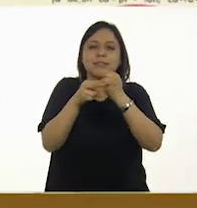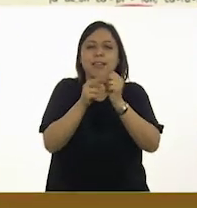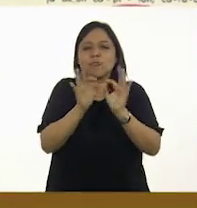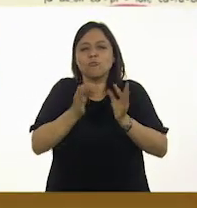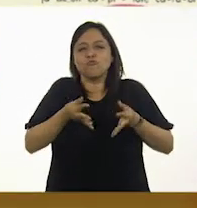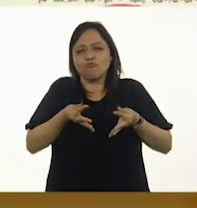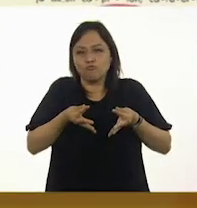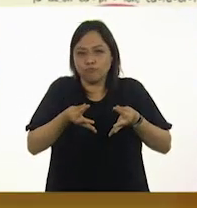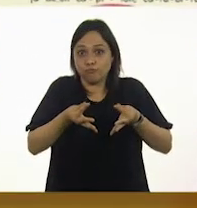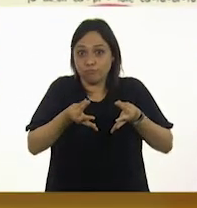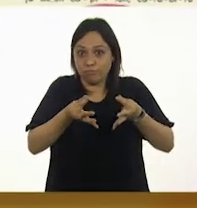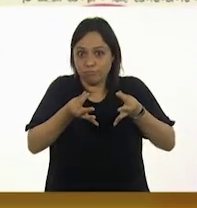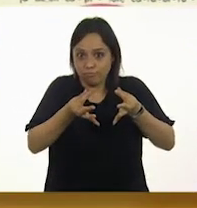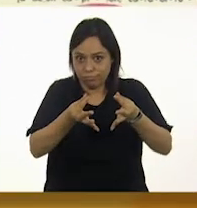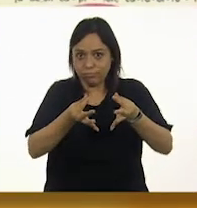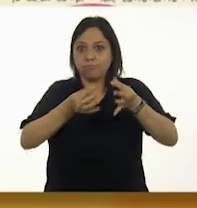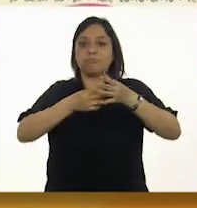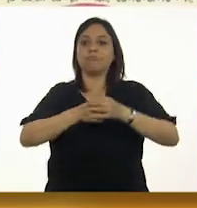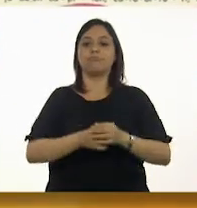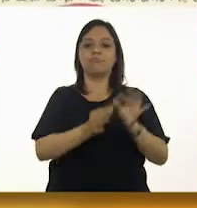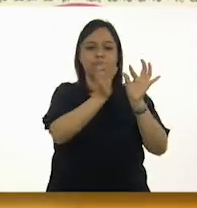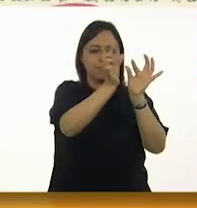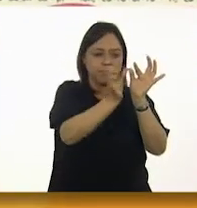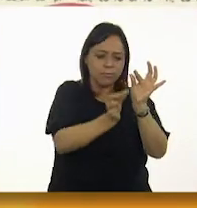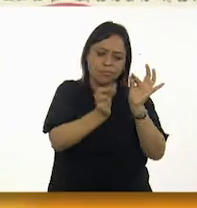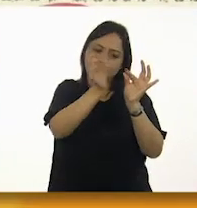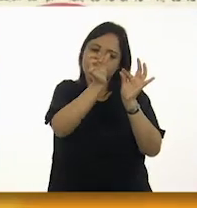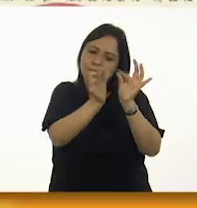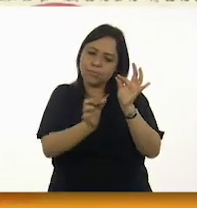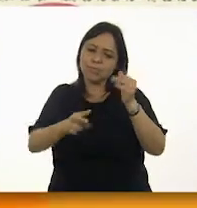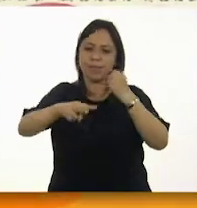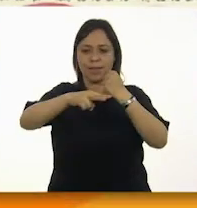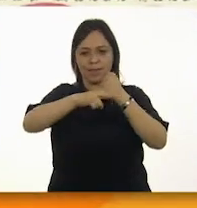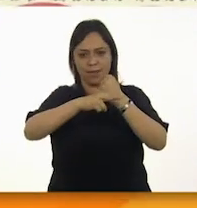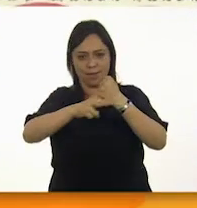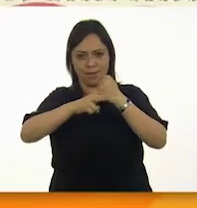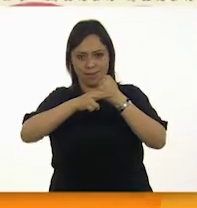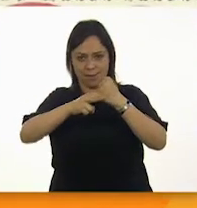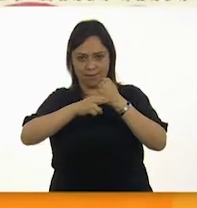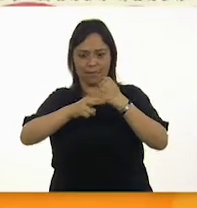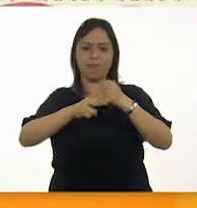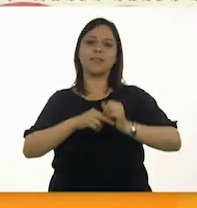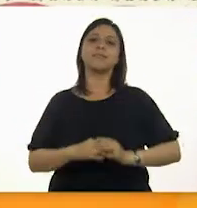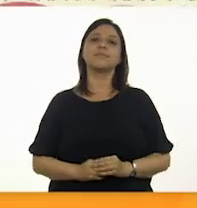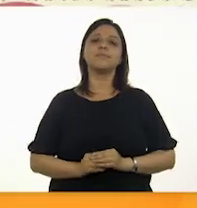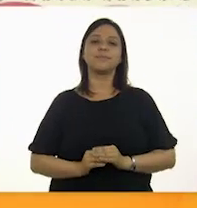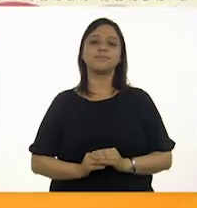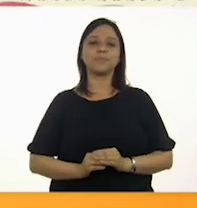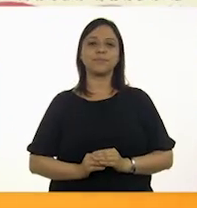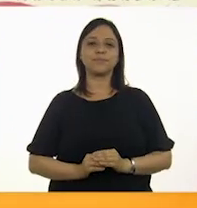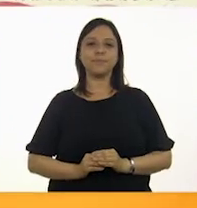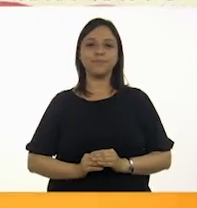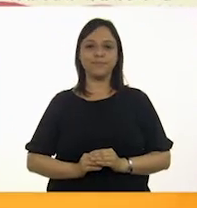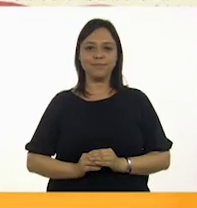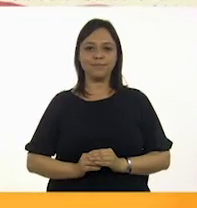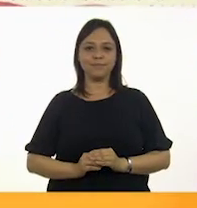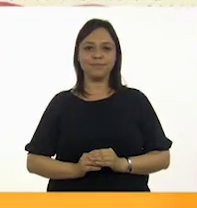carapirurá. Y horquillas de cristal, carapirurí, carapirurá.